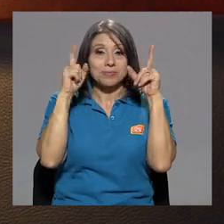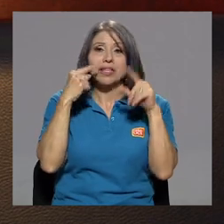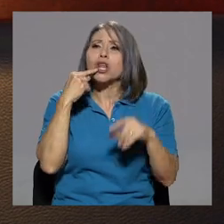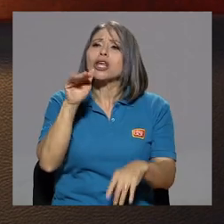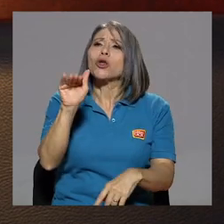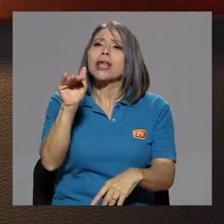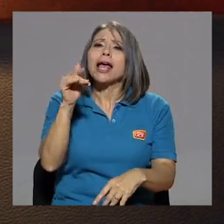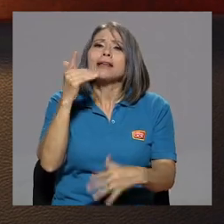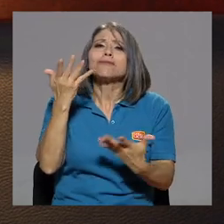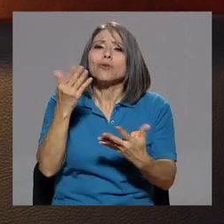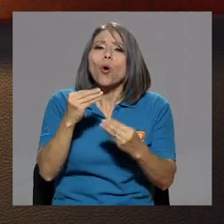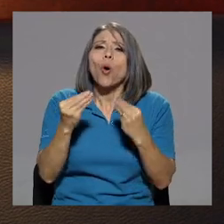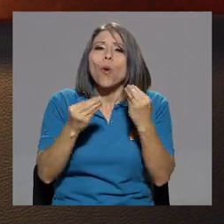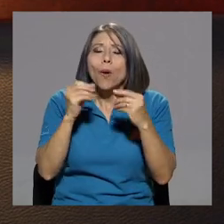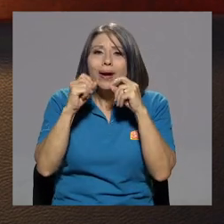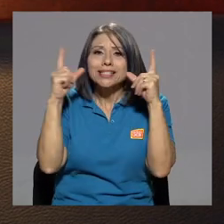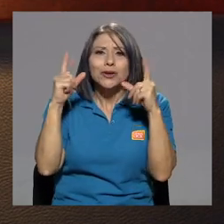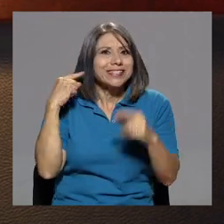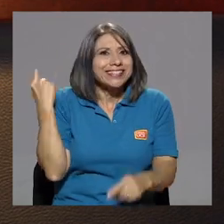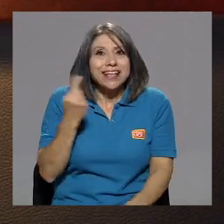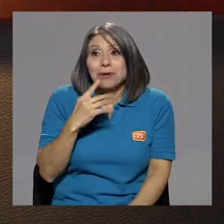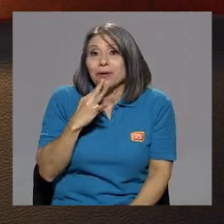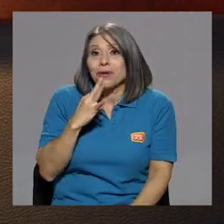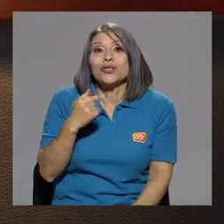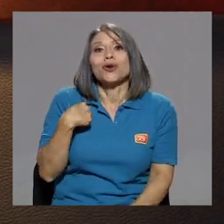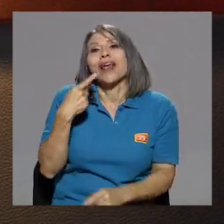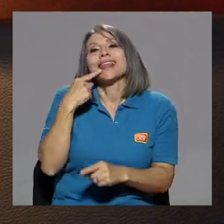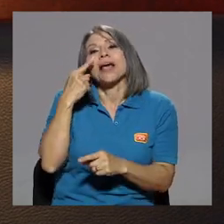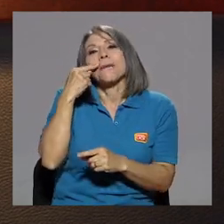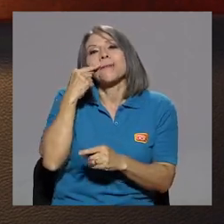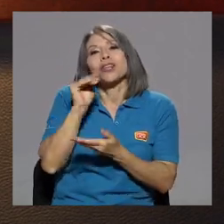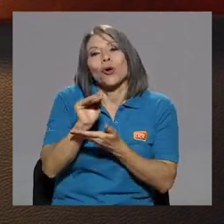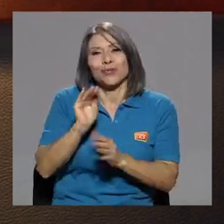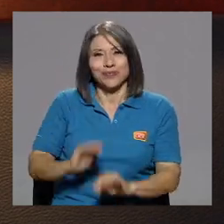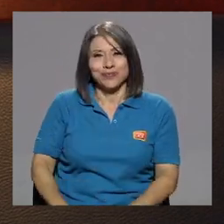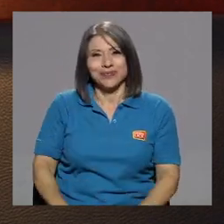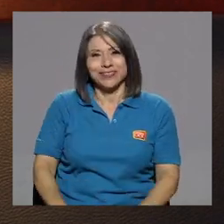y le papito, cómo amaneció. Siempre. Es que yo le decía papito a él.